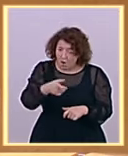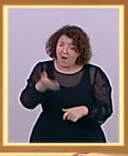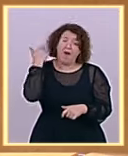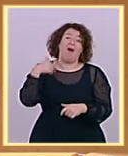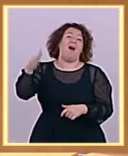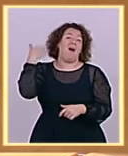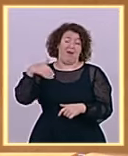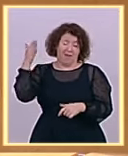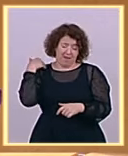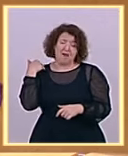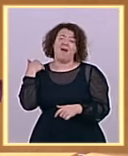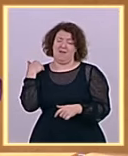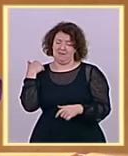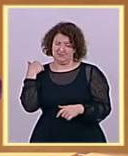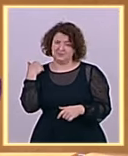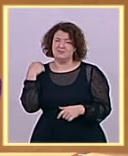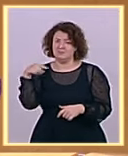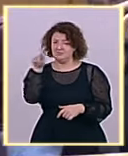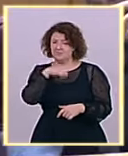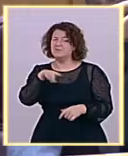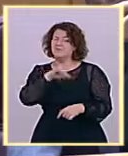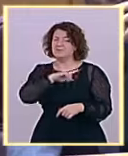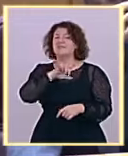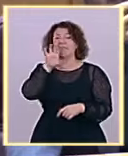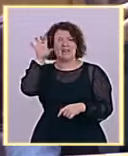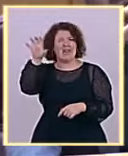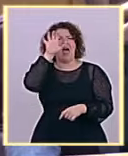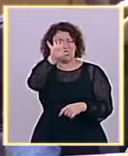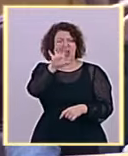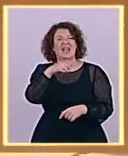nacionalistas en la intimidad. Eso sí. Sin foco.